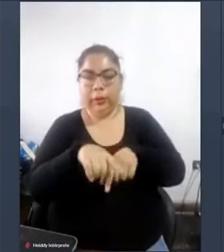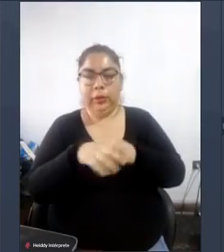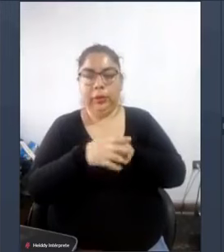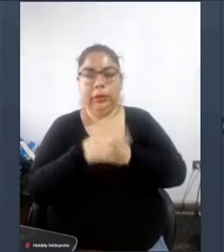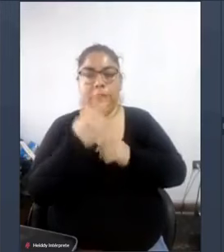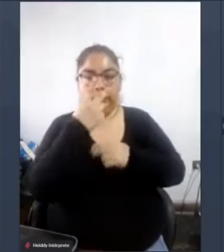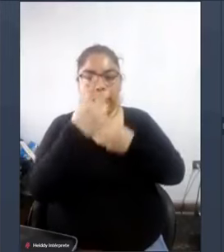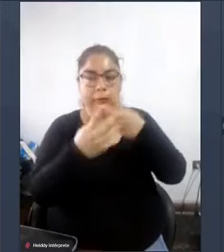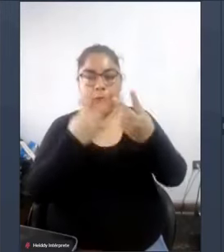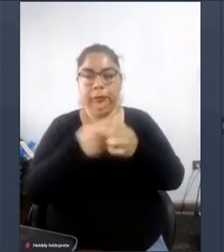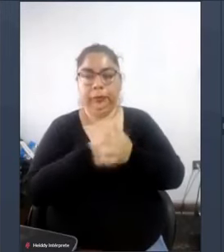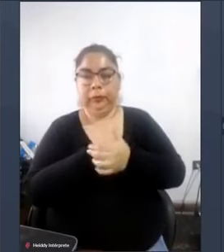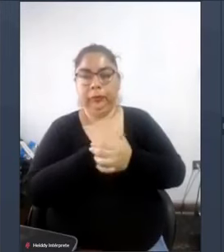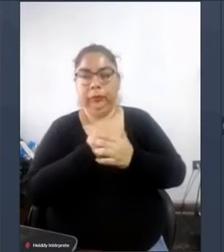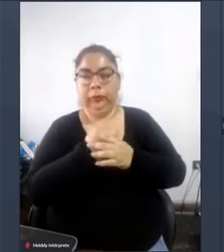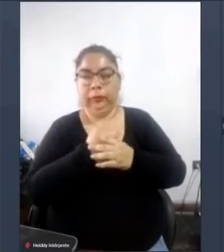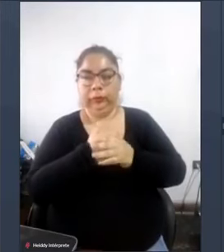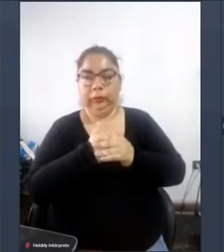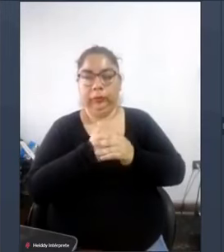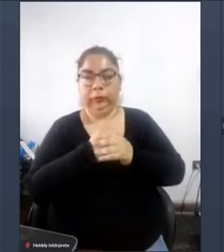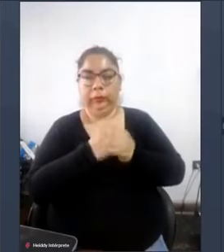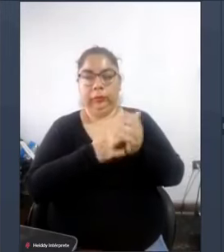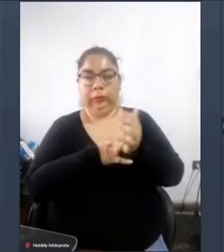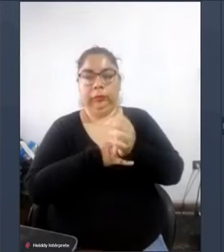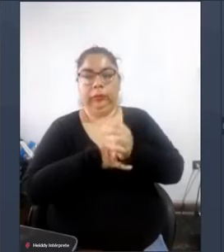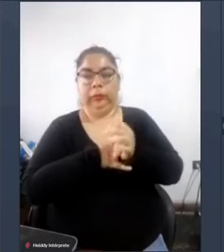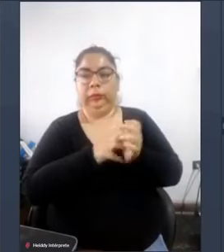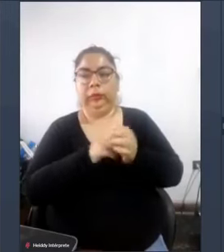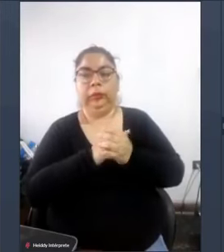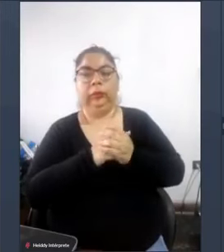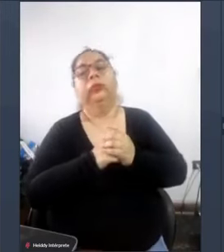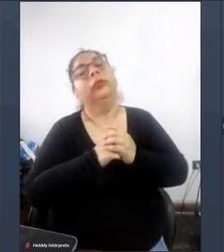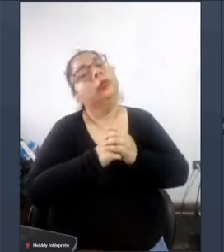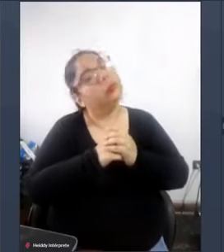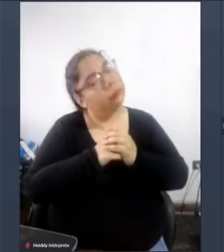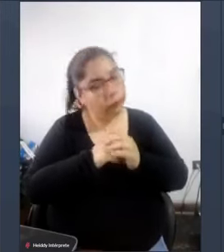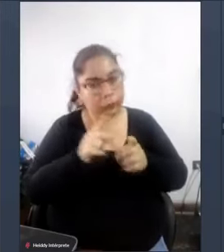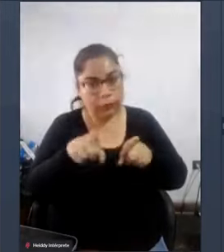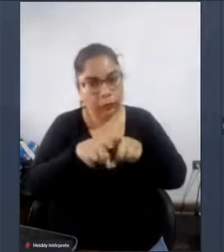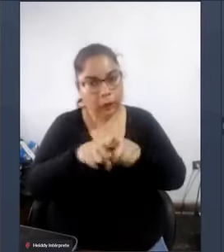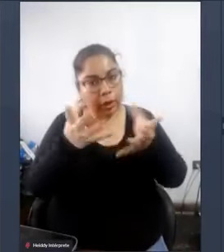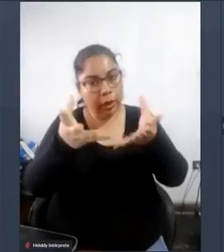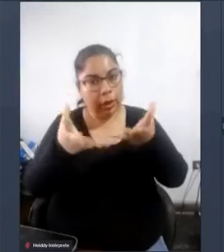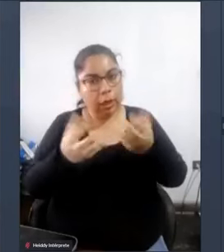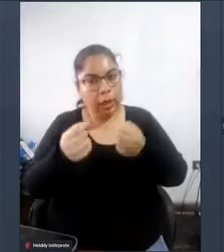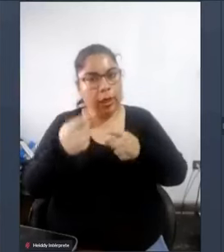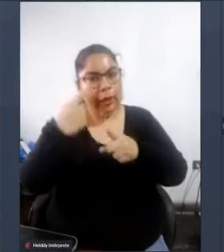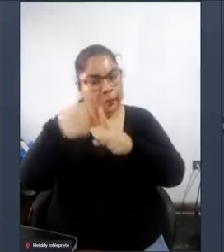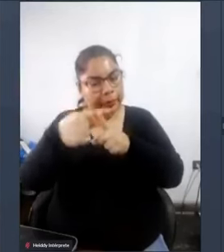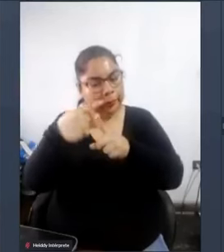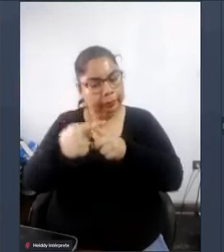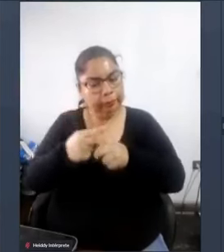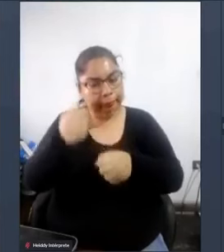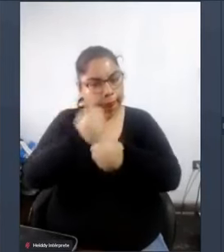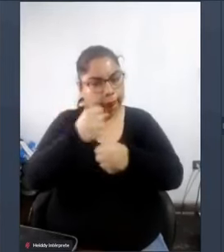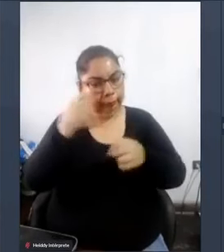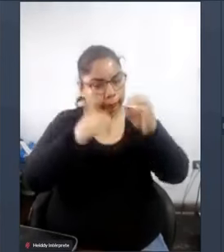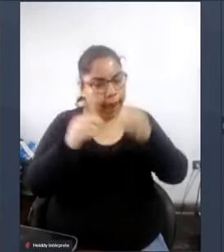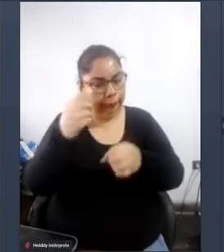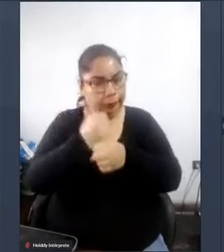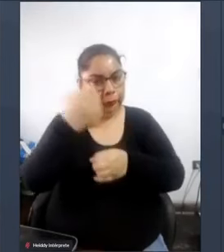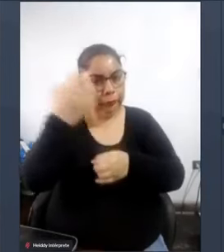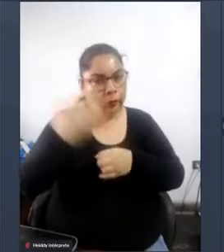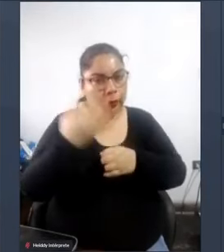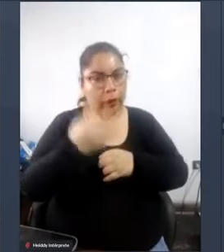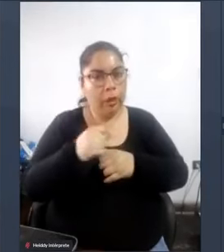visión así como la lógica de la necesidad de crear más oportunidades laborales formales en eso sí todos